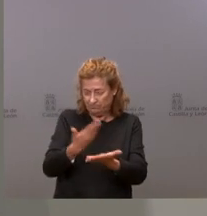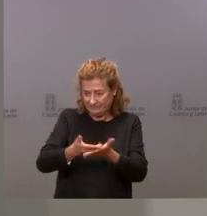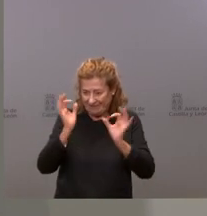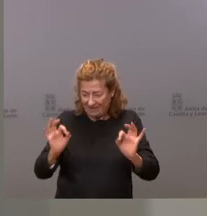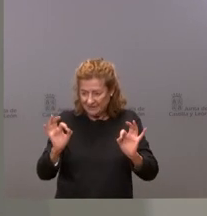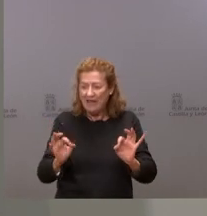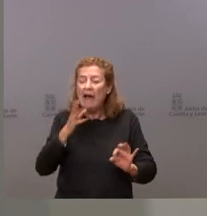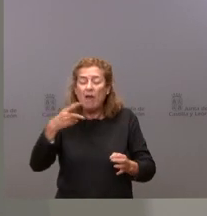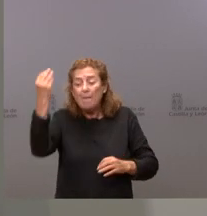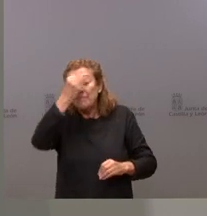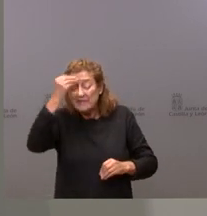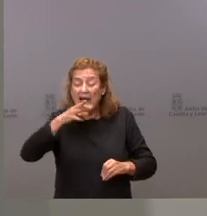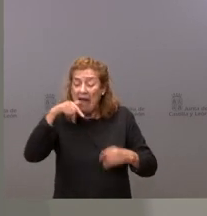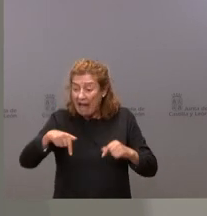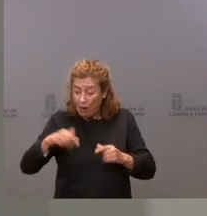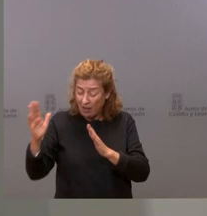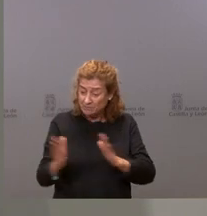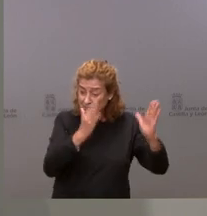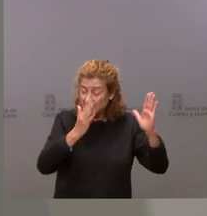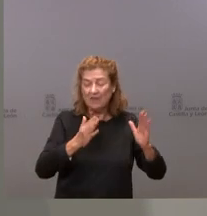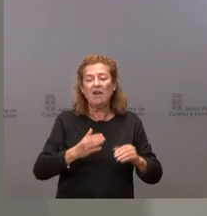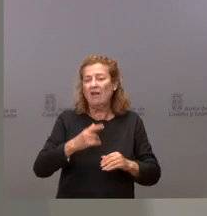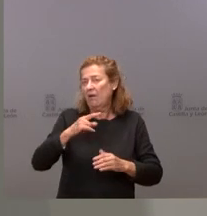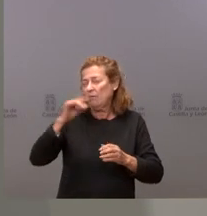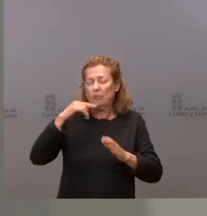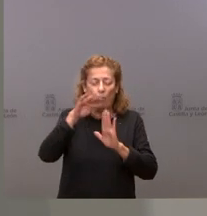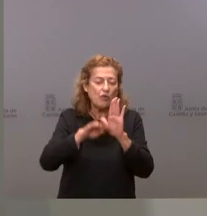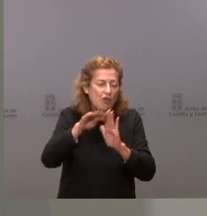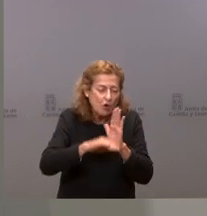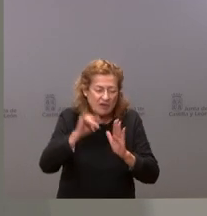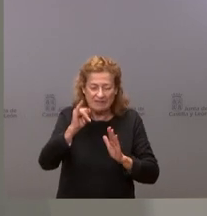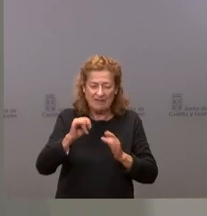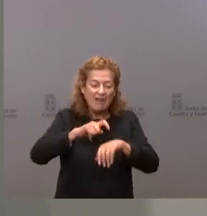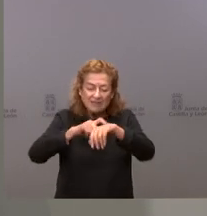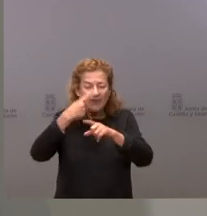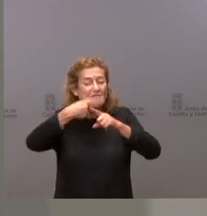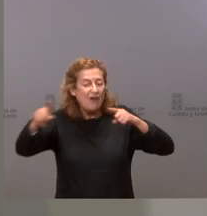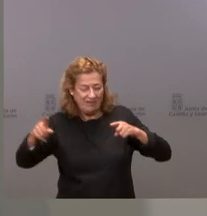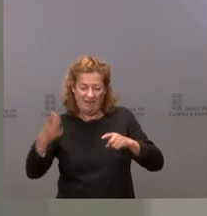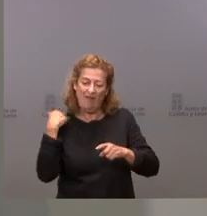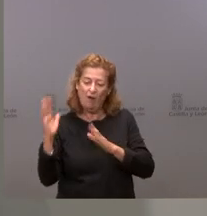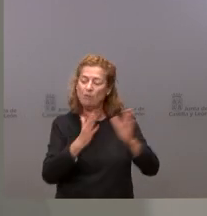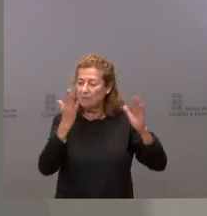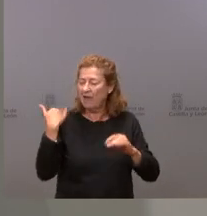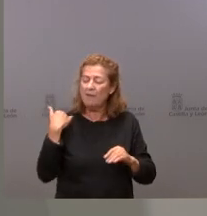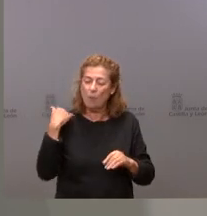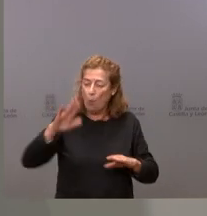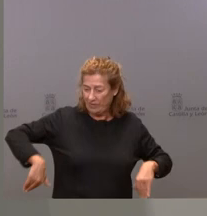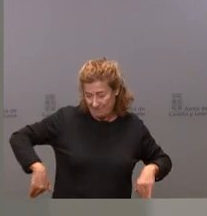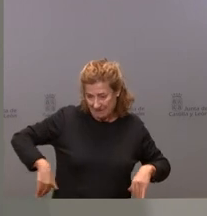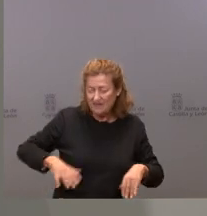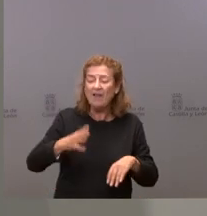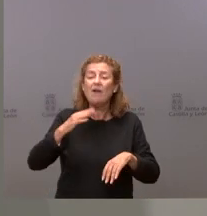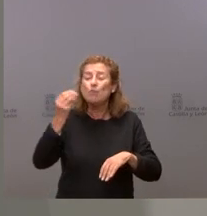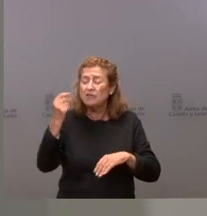planteando que esta ola tiene unas condiciones y unas características diferentes de las olas anteriores. Incluso en algunas entrevistas muchos